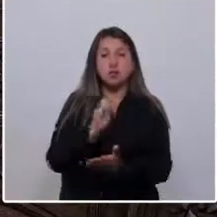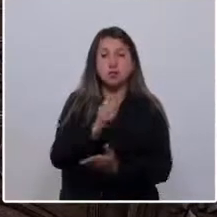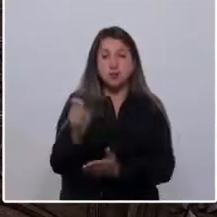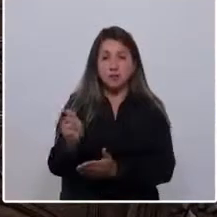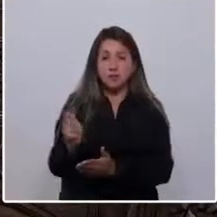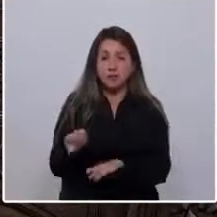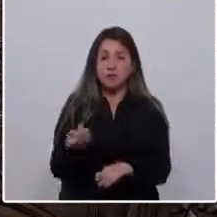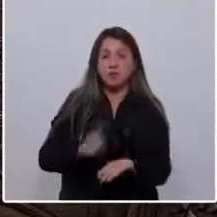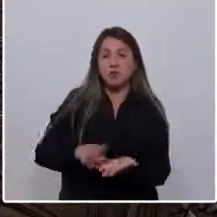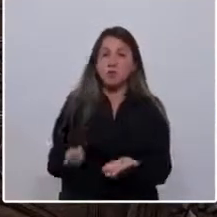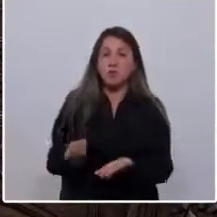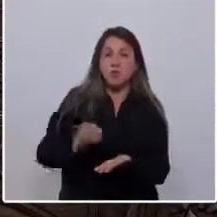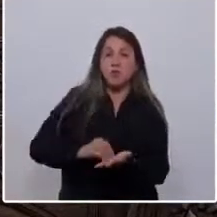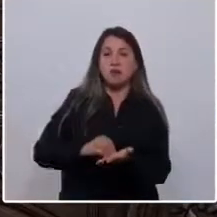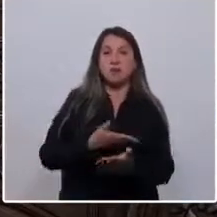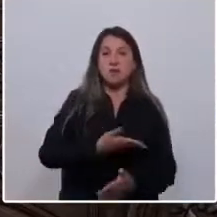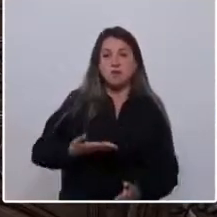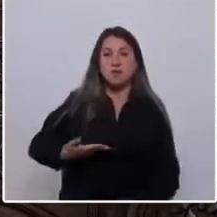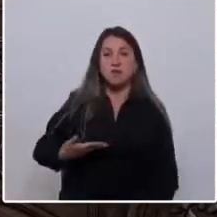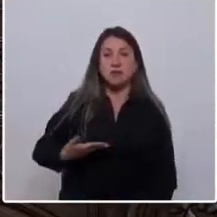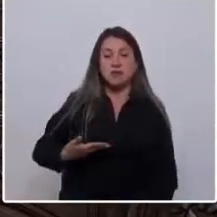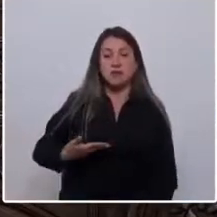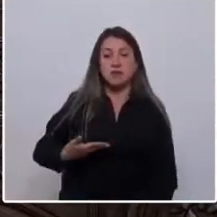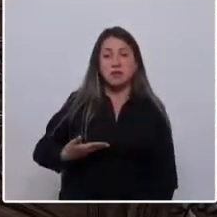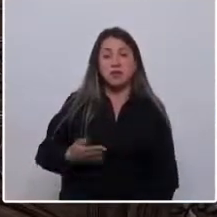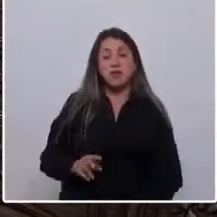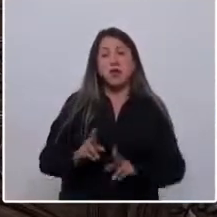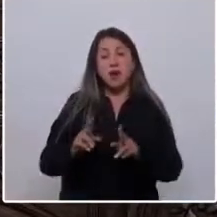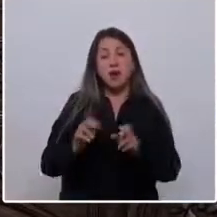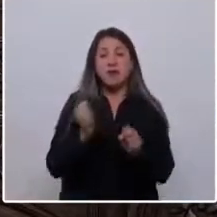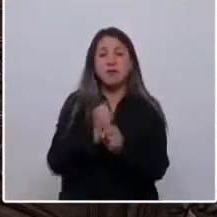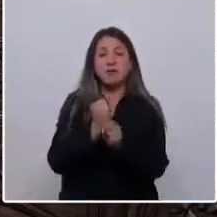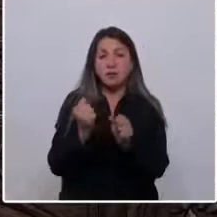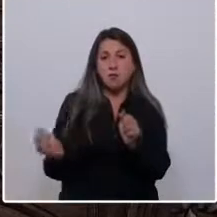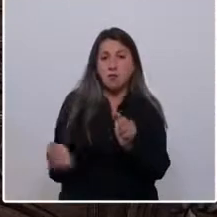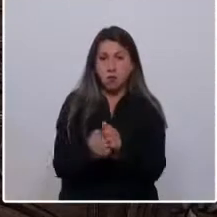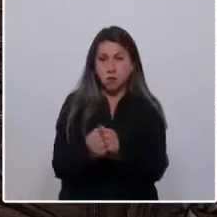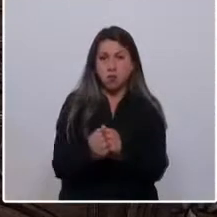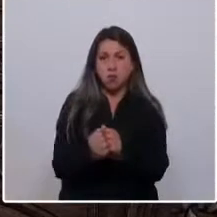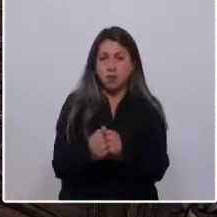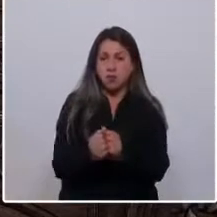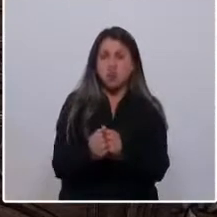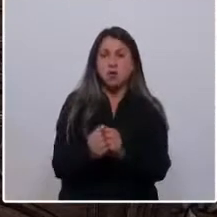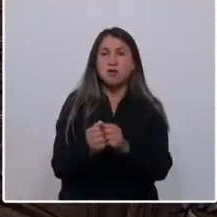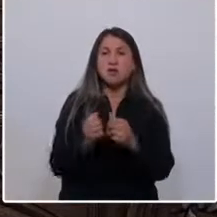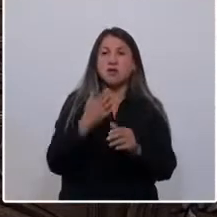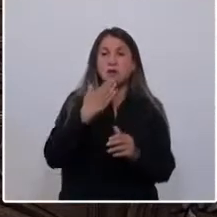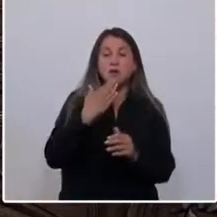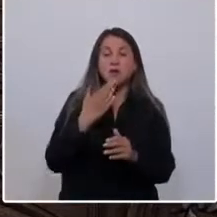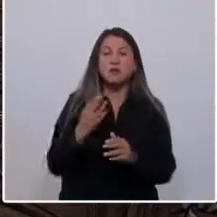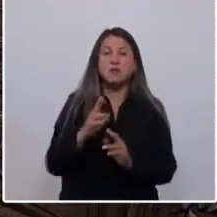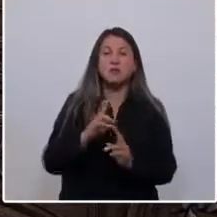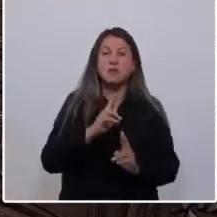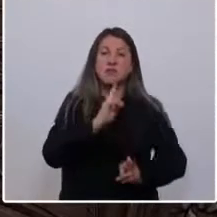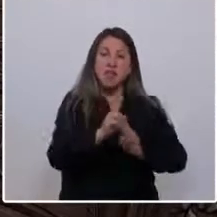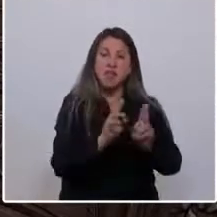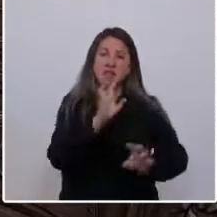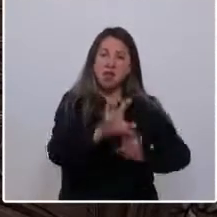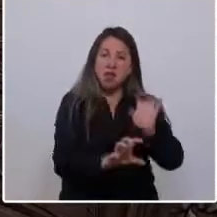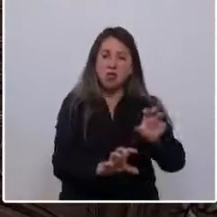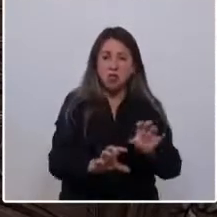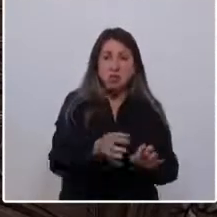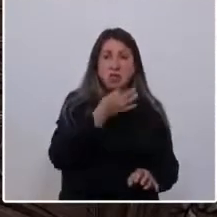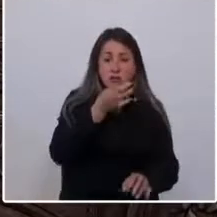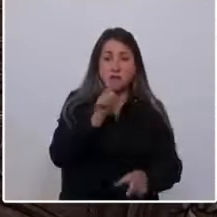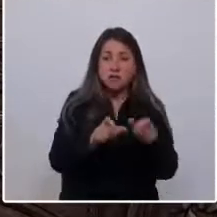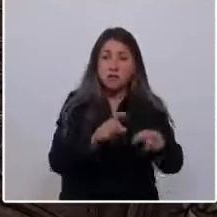tenemos el empeño y el arrojo para hacerlo juntos. Que trajemos de lado los mensajes de odio y le digamos a la gente que esté en